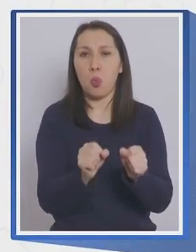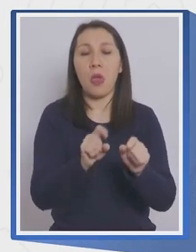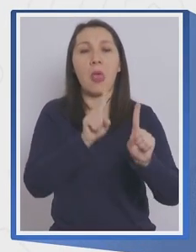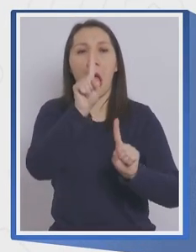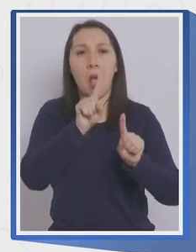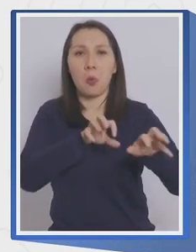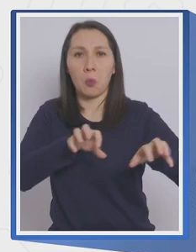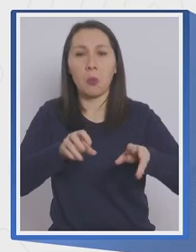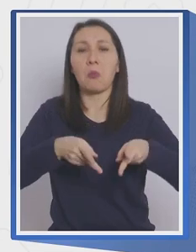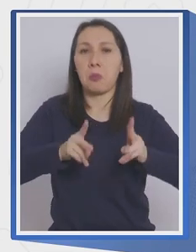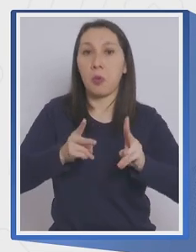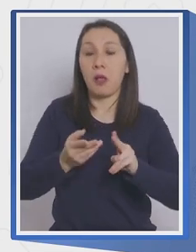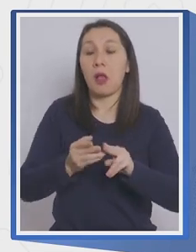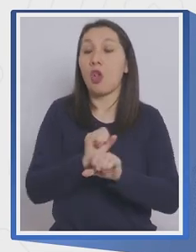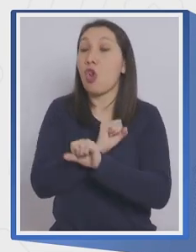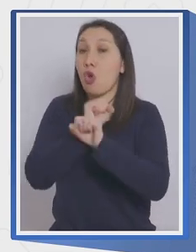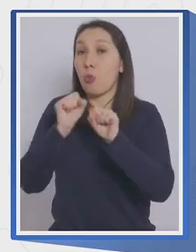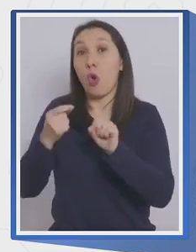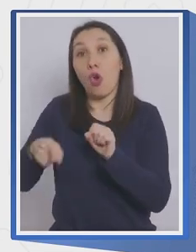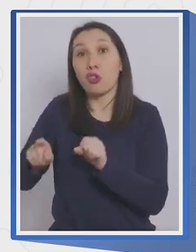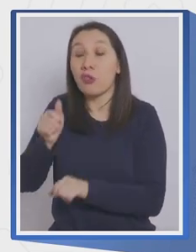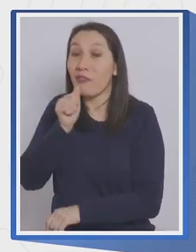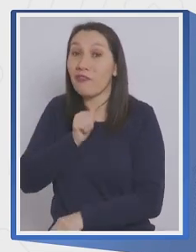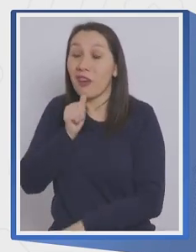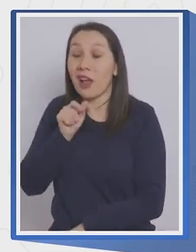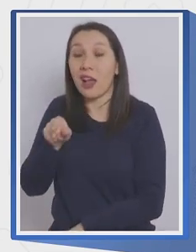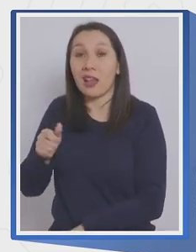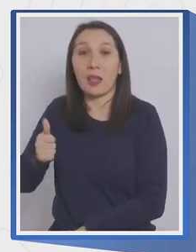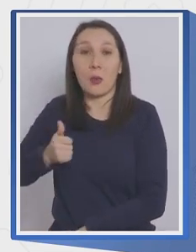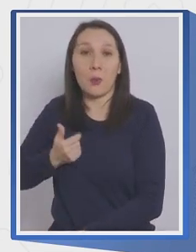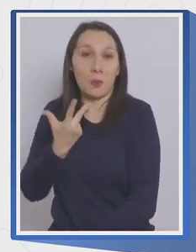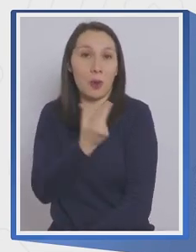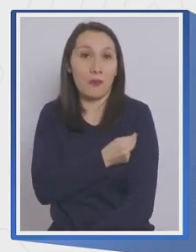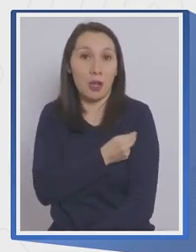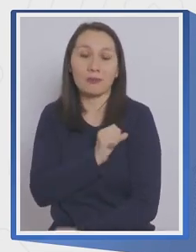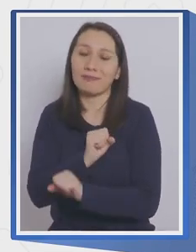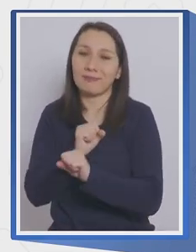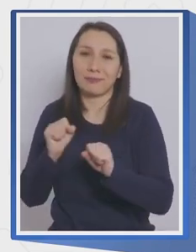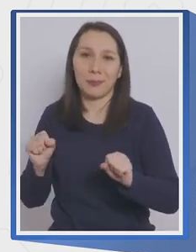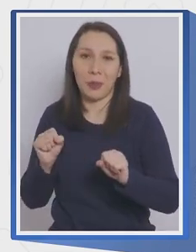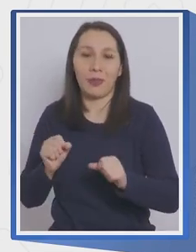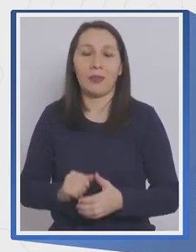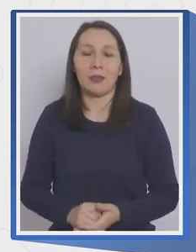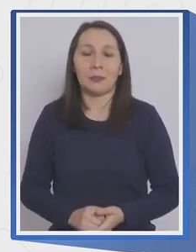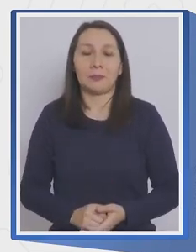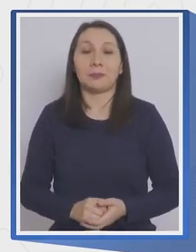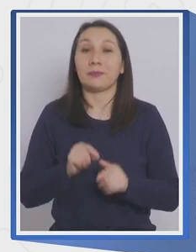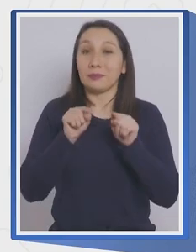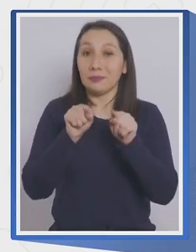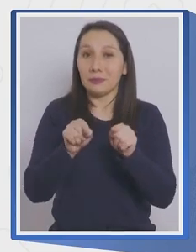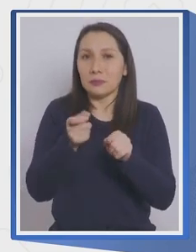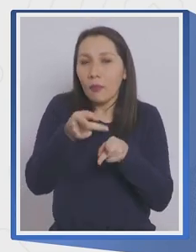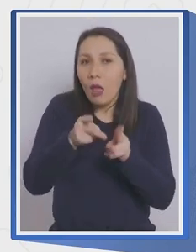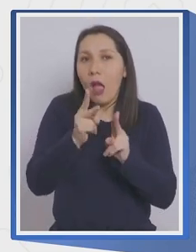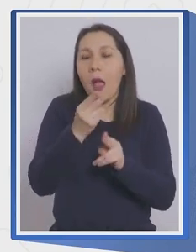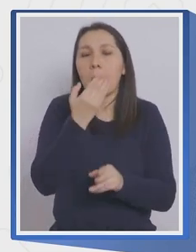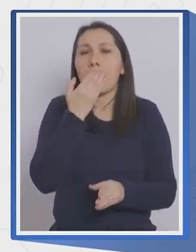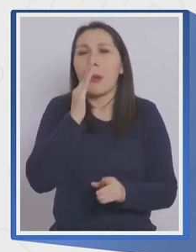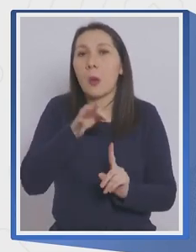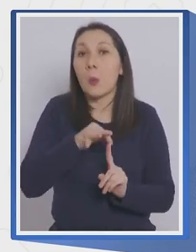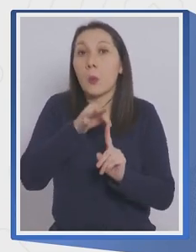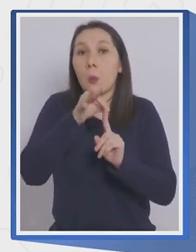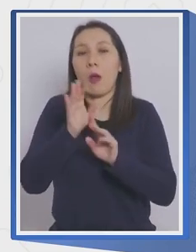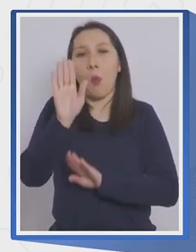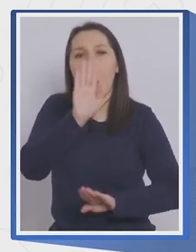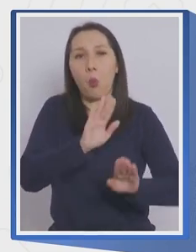actividades que no podrán hacer aquellos que aún no terminan con su esquema de vacunación completo. Esto servirá principalmente como una